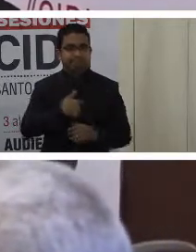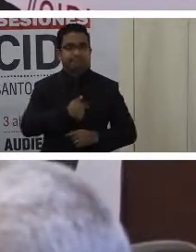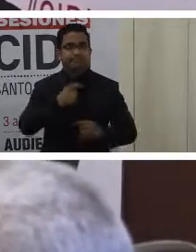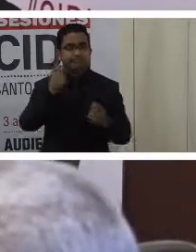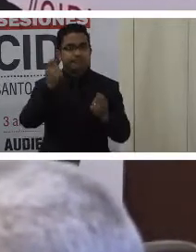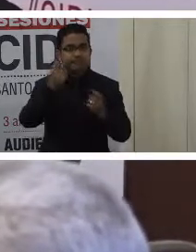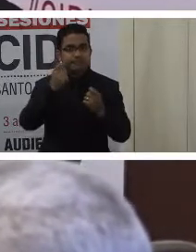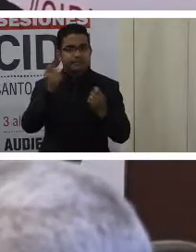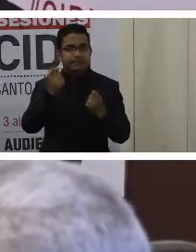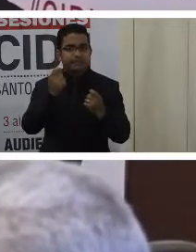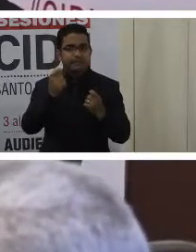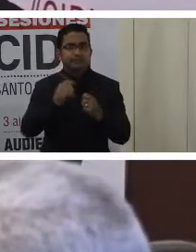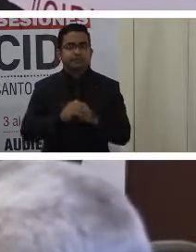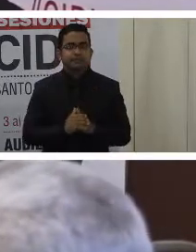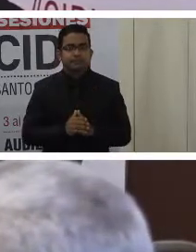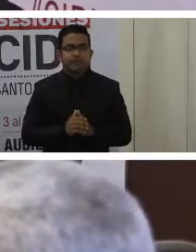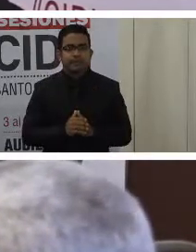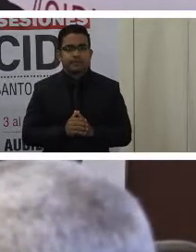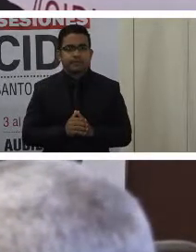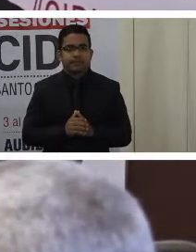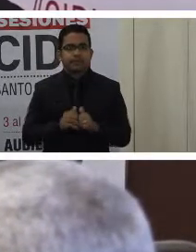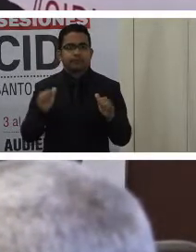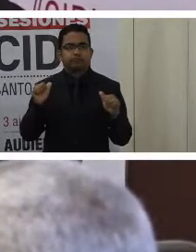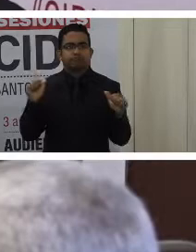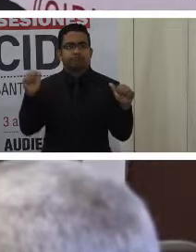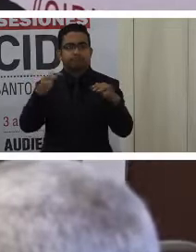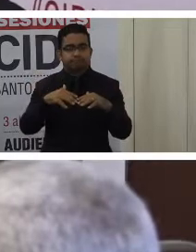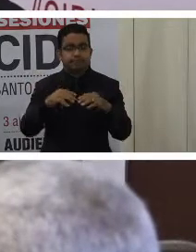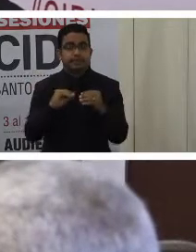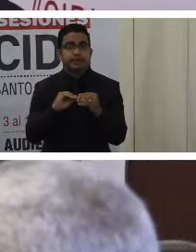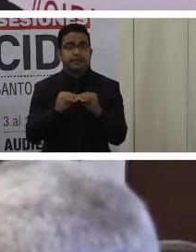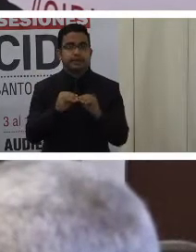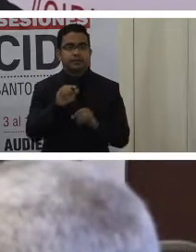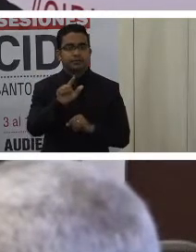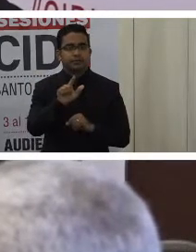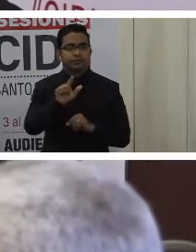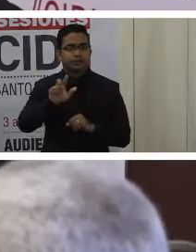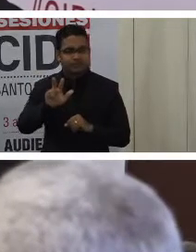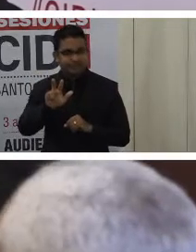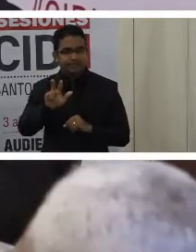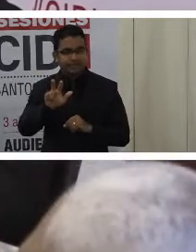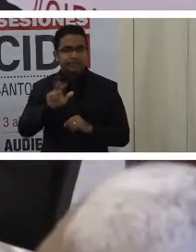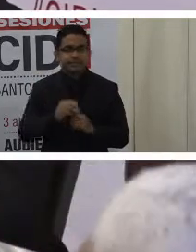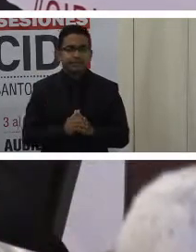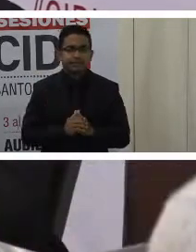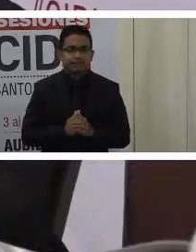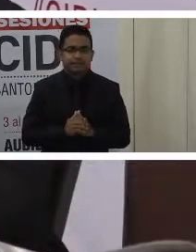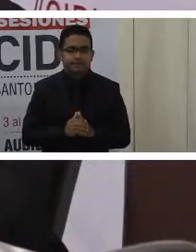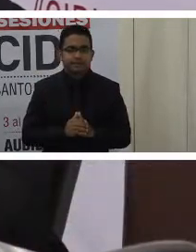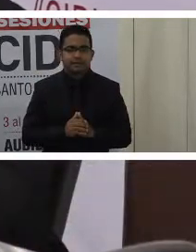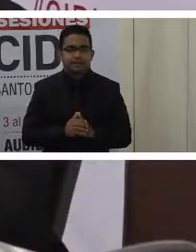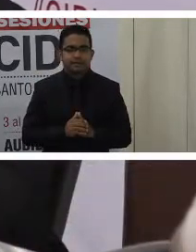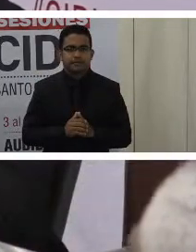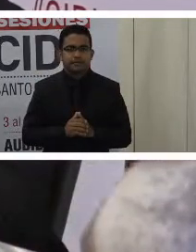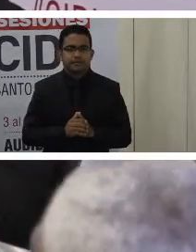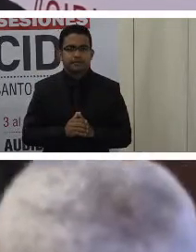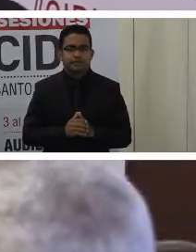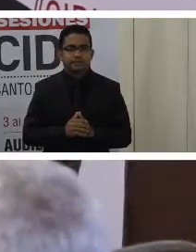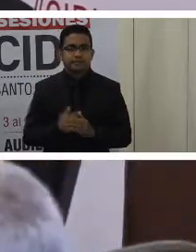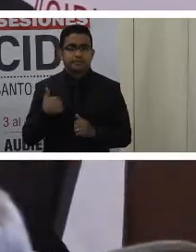de la audiencia número 23. de nuestros